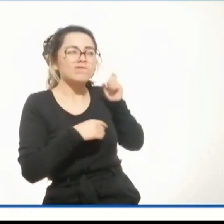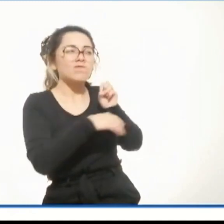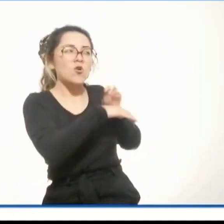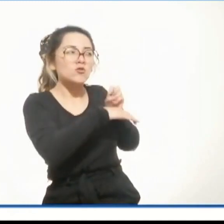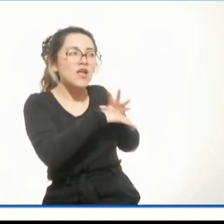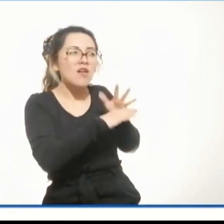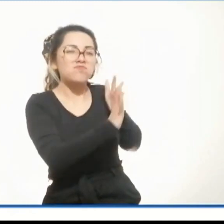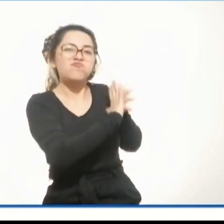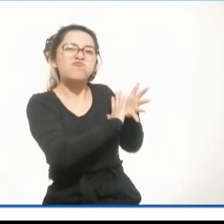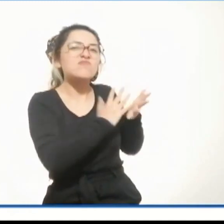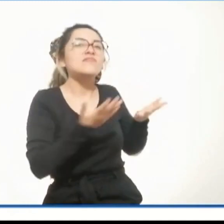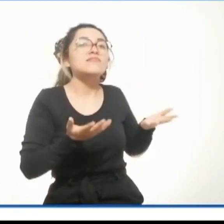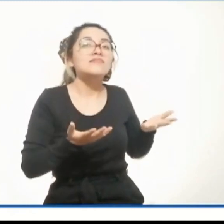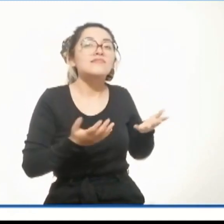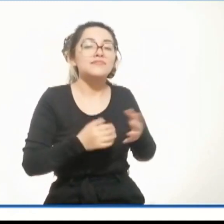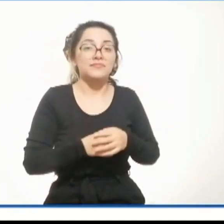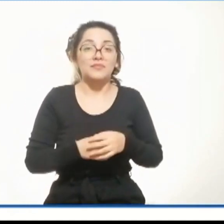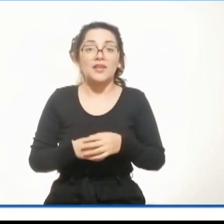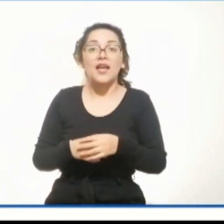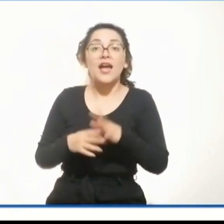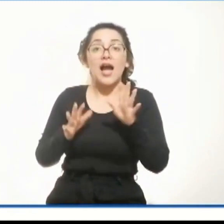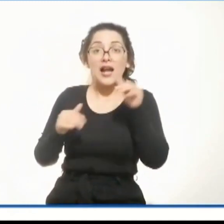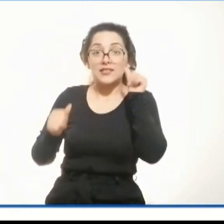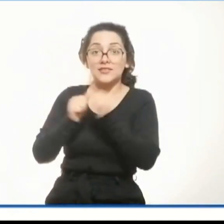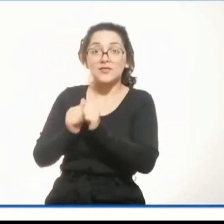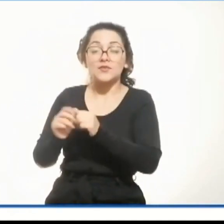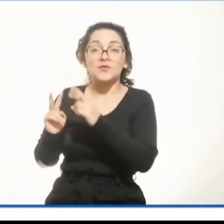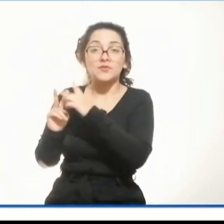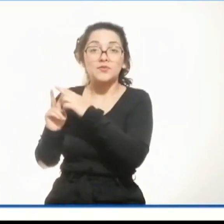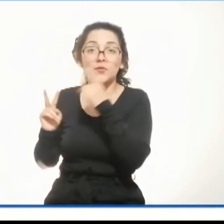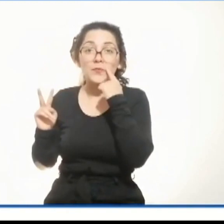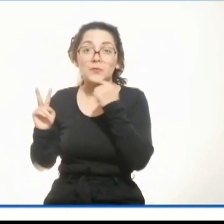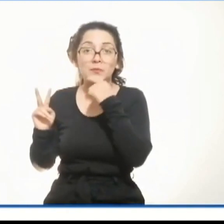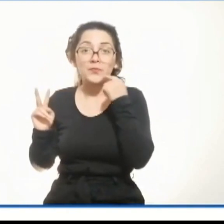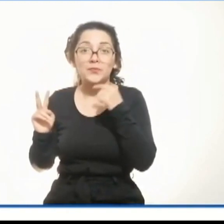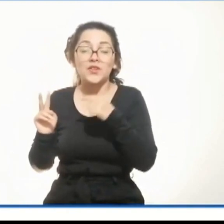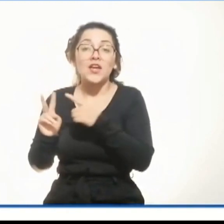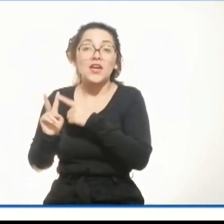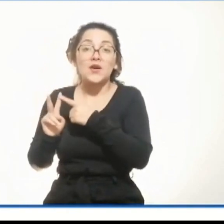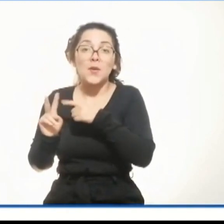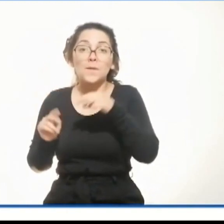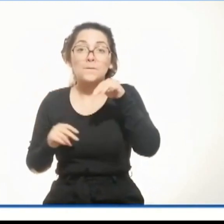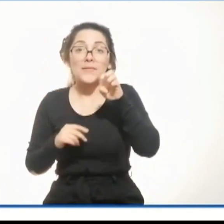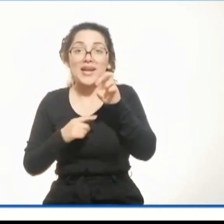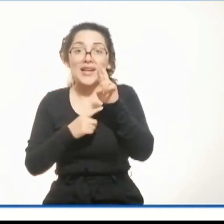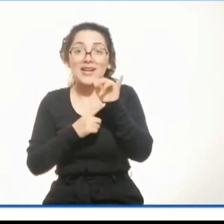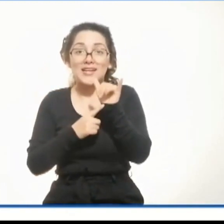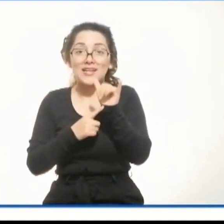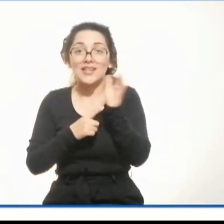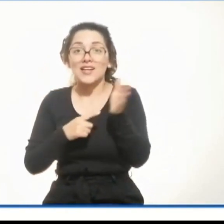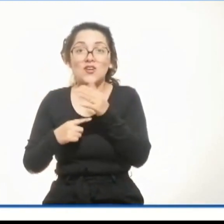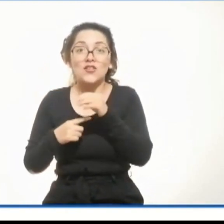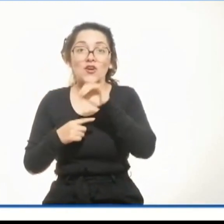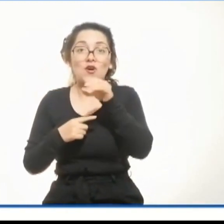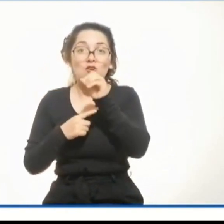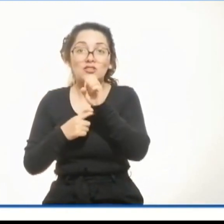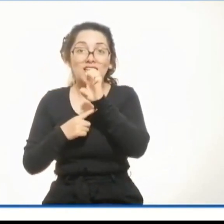¿Qué criterios toman en cuenta Mary y José para elegir a las autoridades?